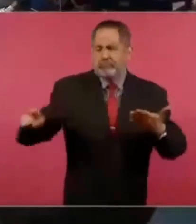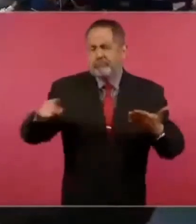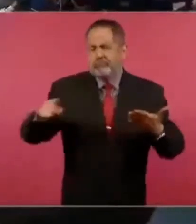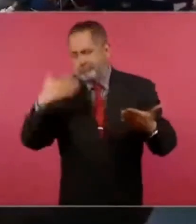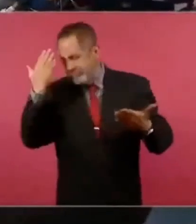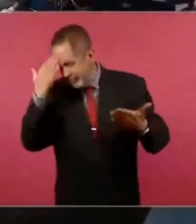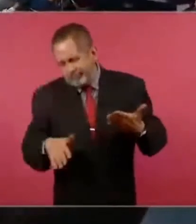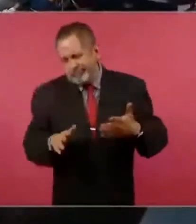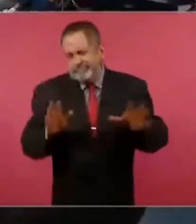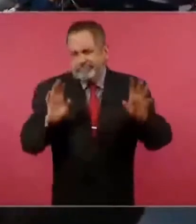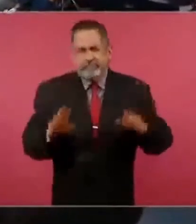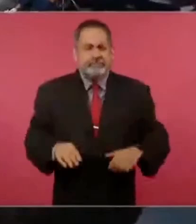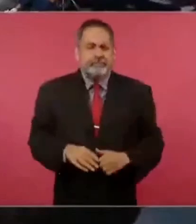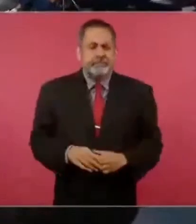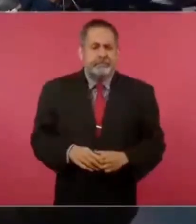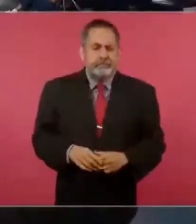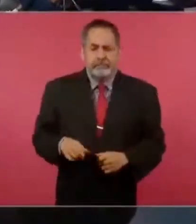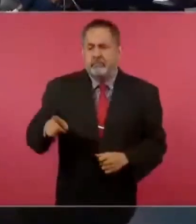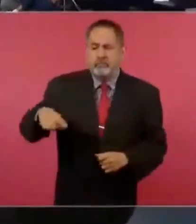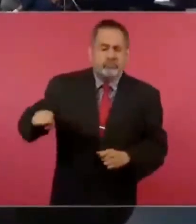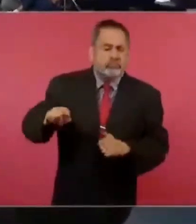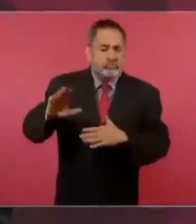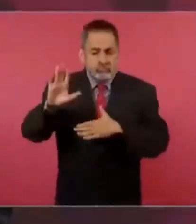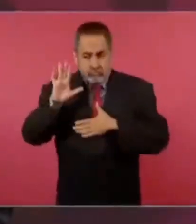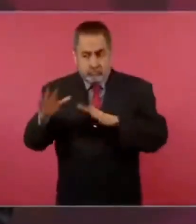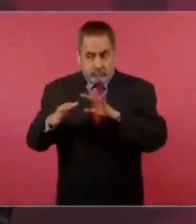hay compromisos.